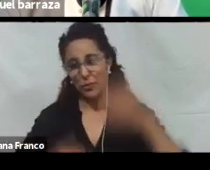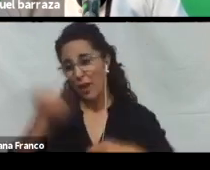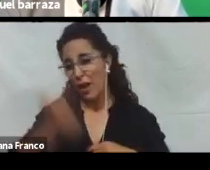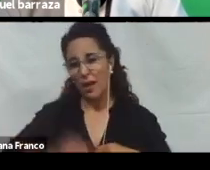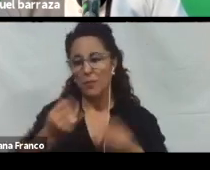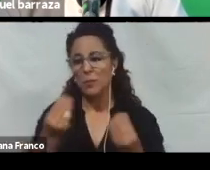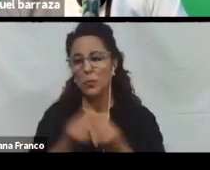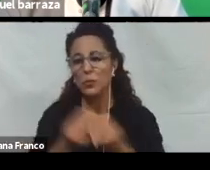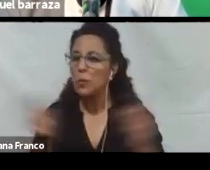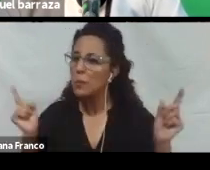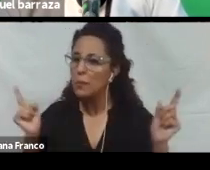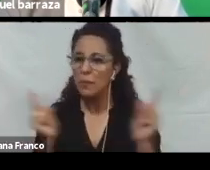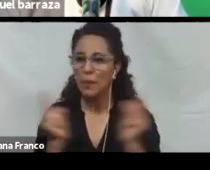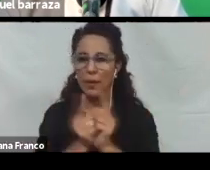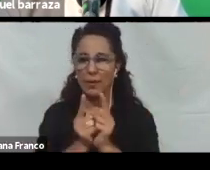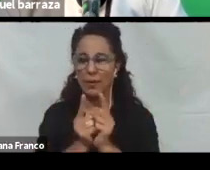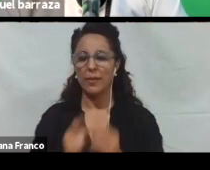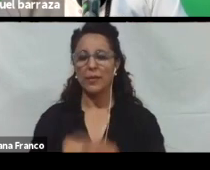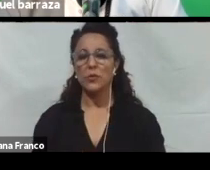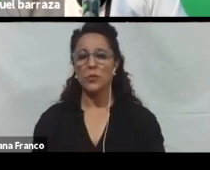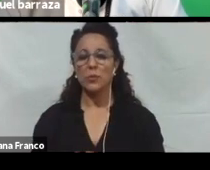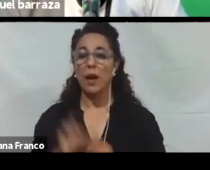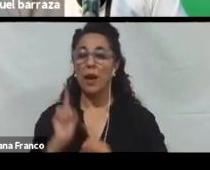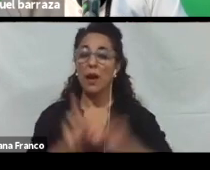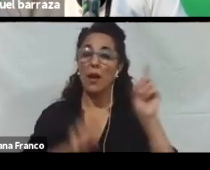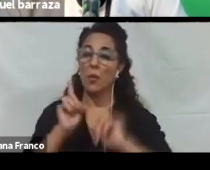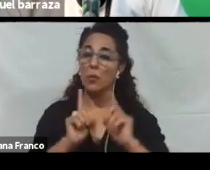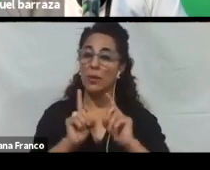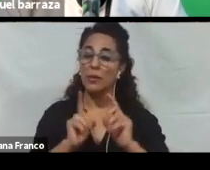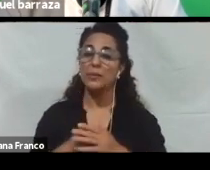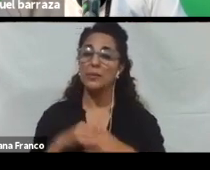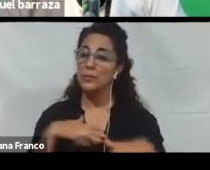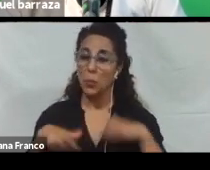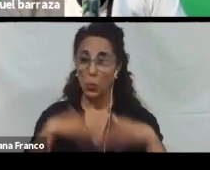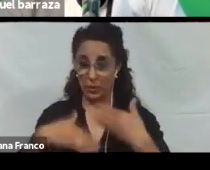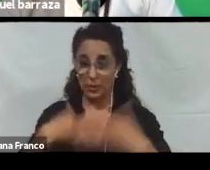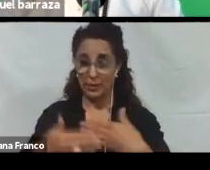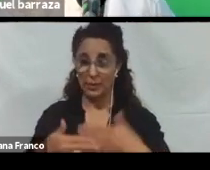Este es un breve resumen. De. Algunas. Muy utilizados. Ahora en el. Mercado.